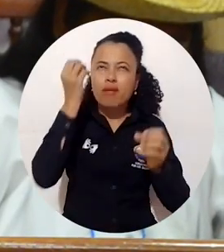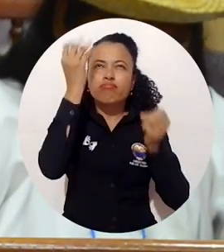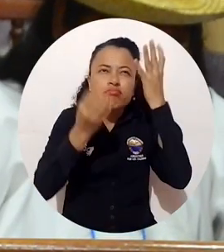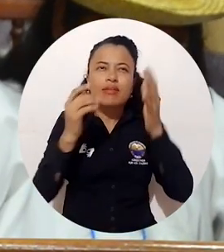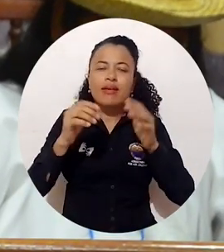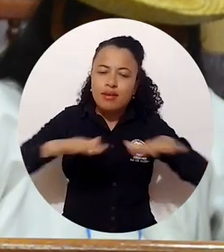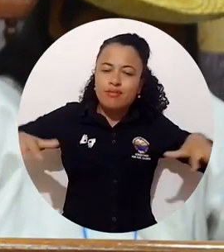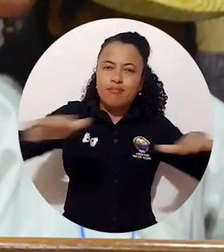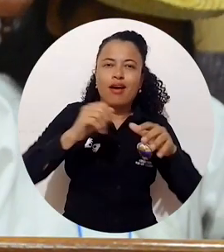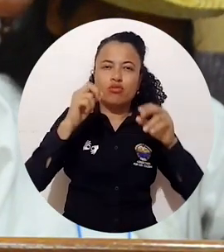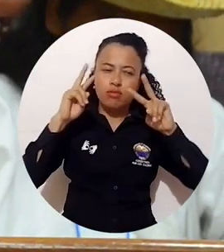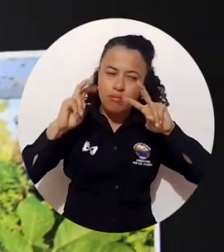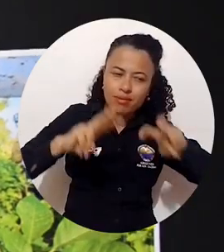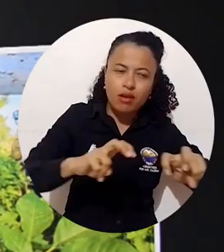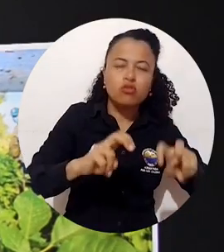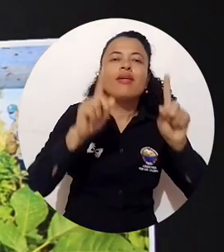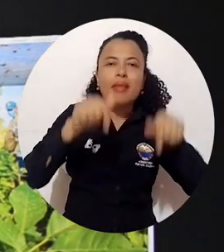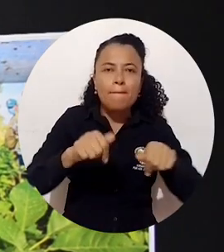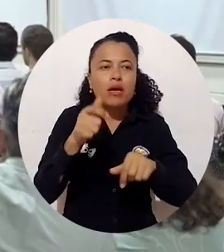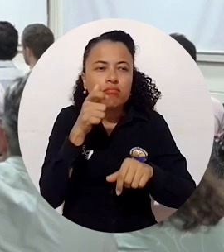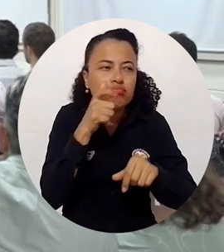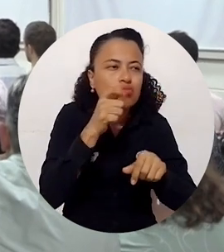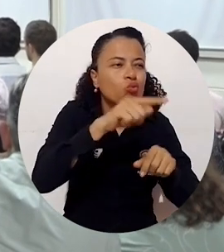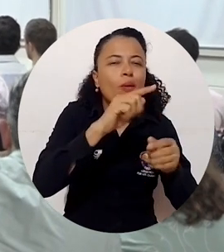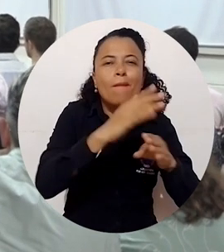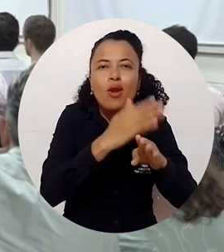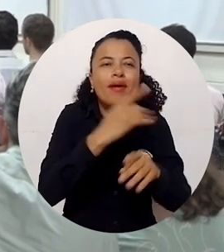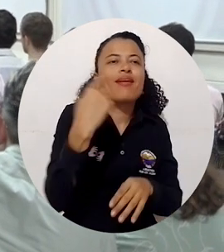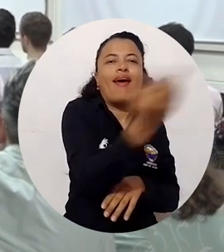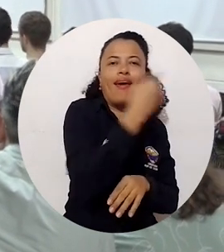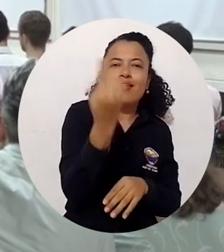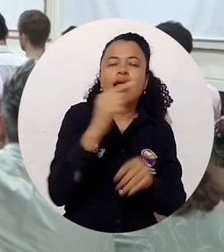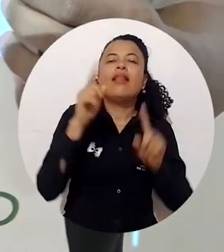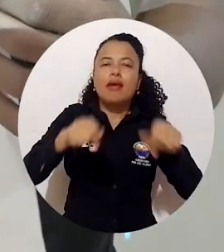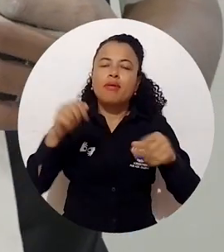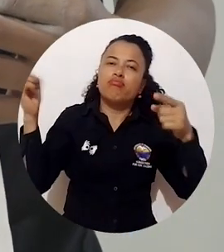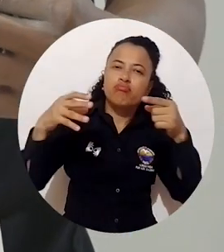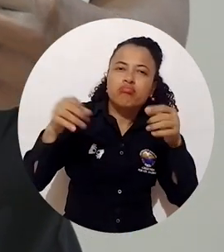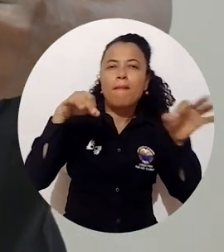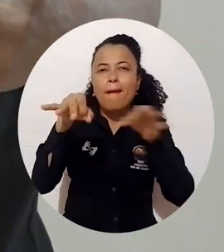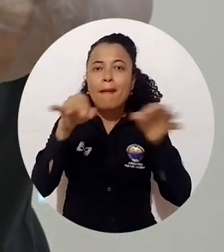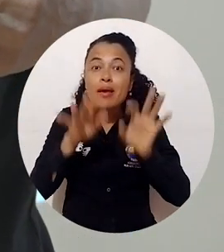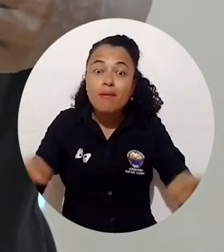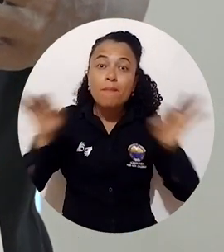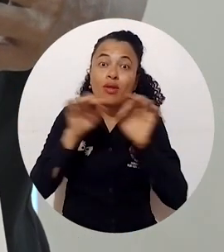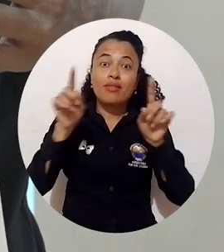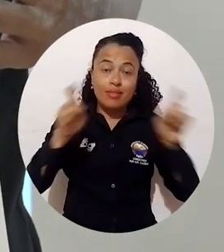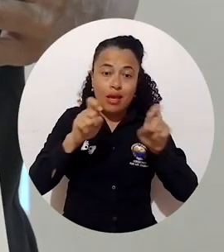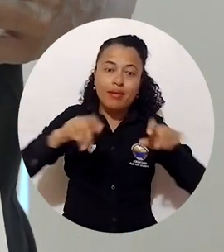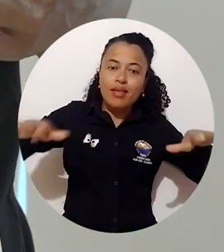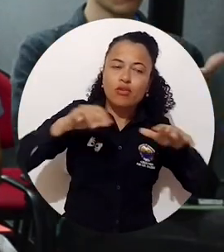comprometida en la creación de espacios de investigación a través del monitoreo de problemáticas generales y con la disertación de temas